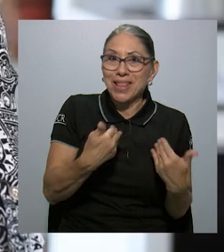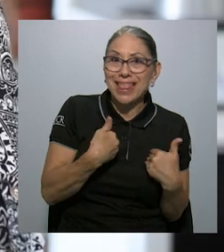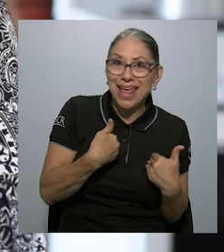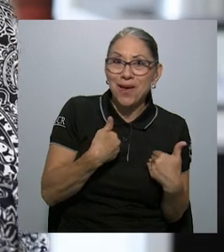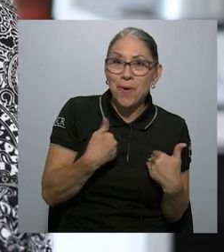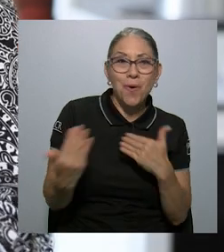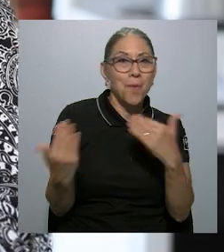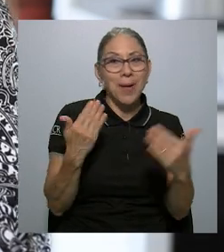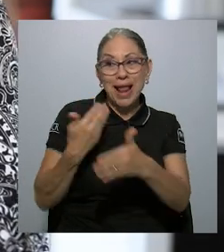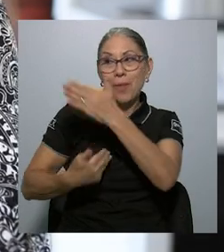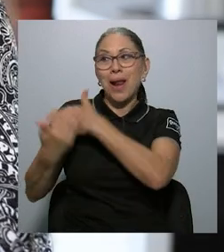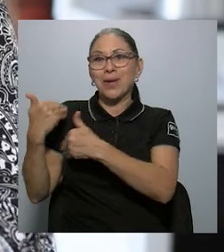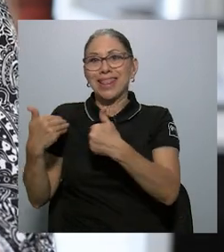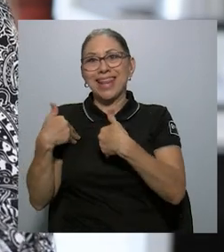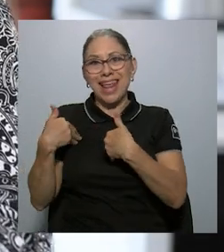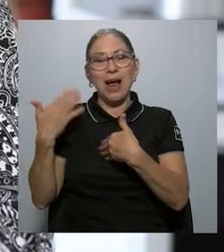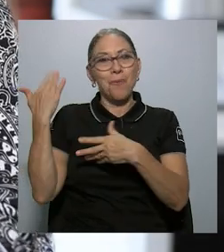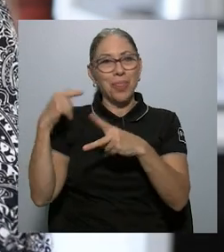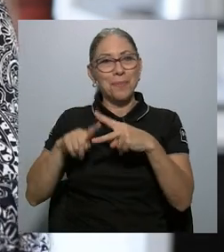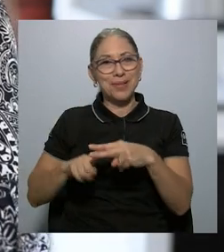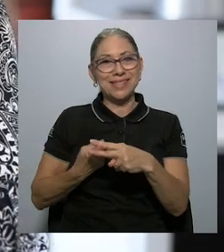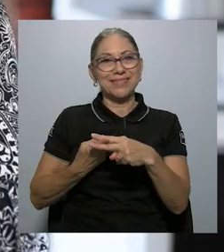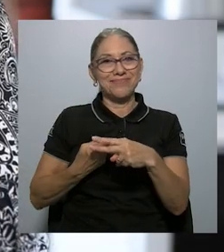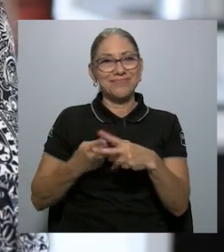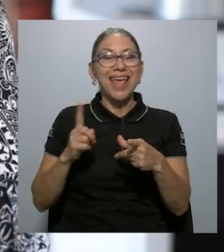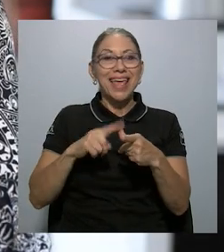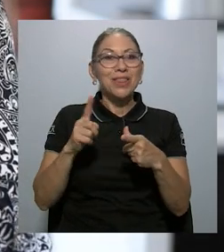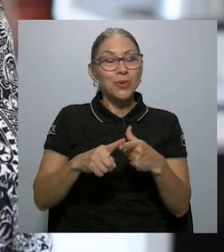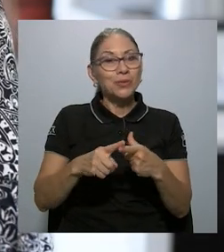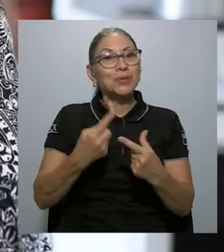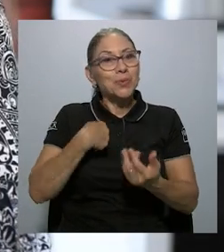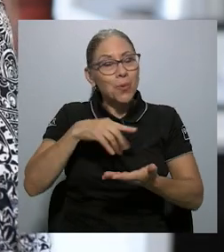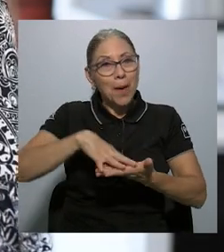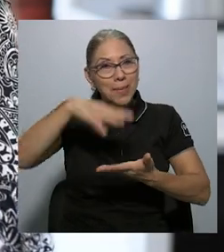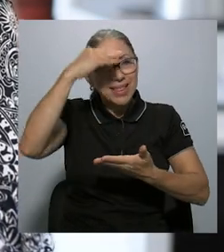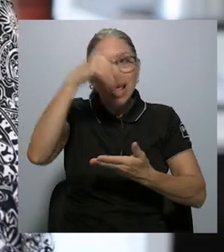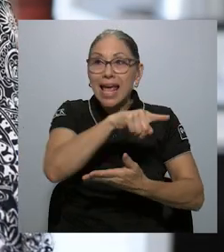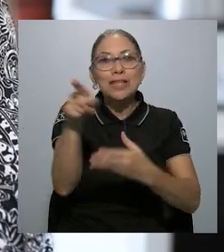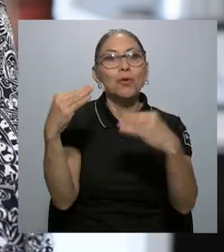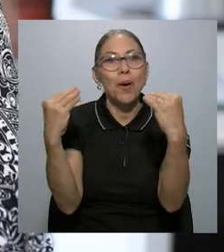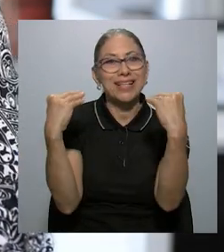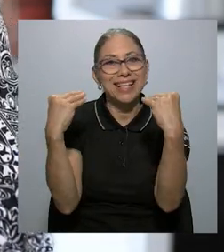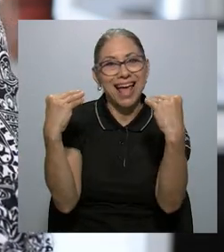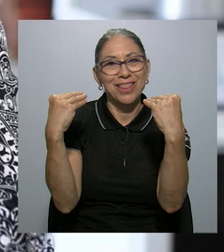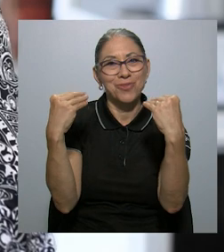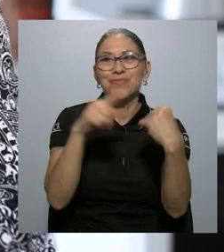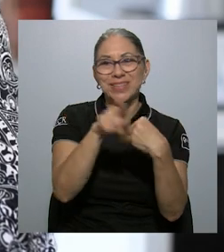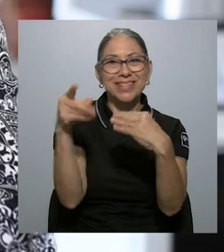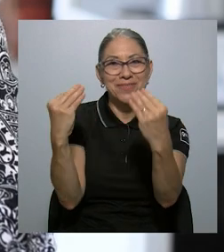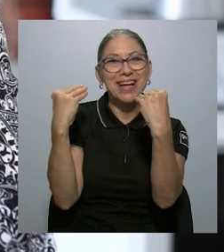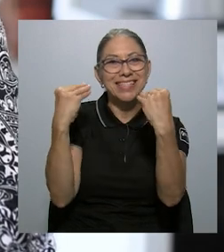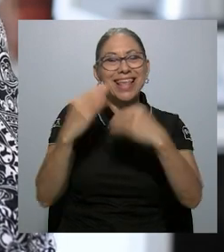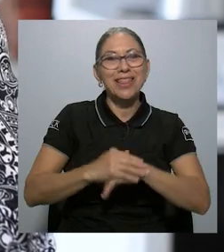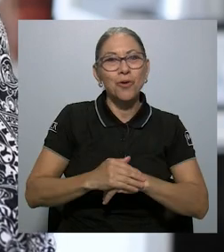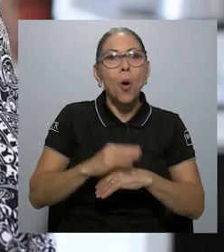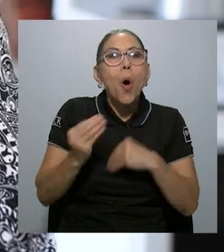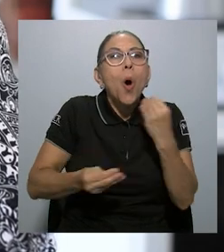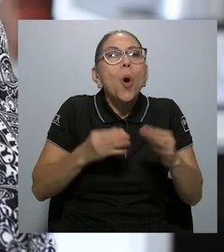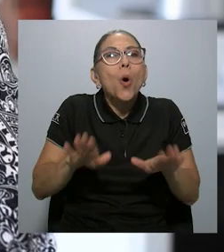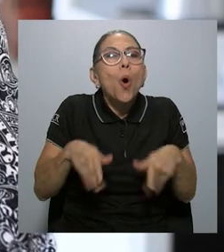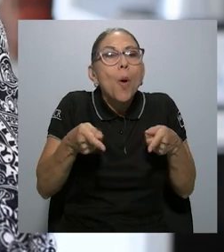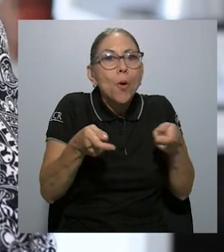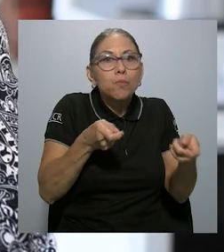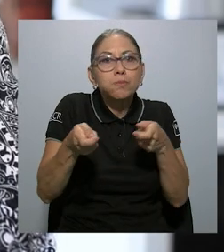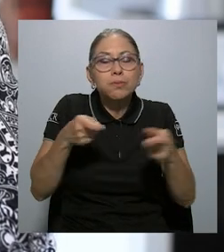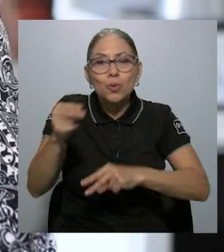lo que tengo ahorita a lo que tenía cuando empecé, ¿verdad?, uno va aprendiendo, lo van enseñando prácticamente y no lo van enseñando,